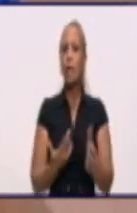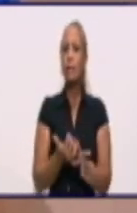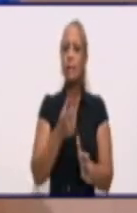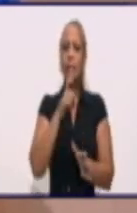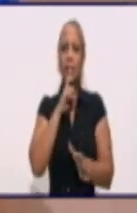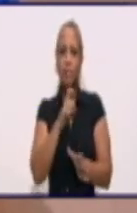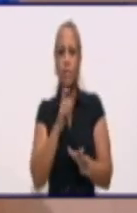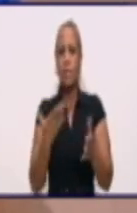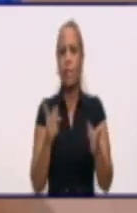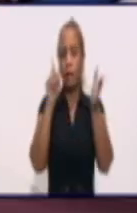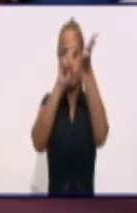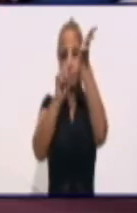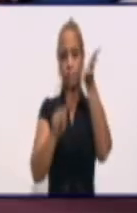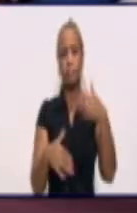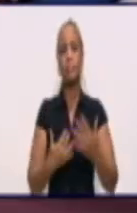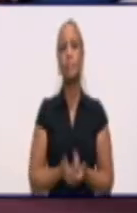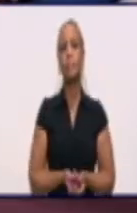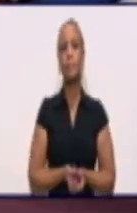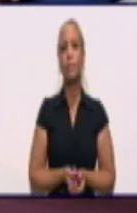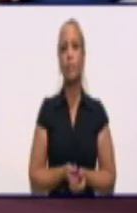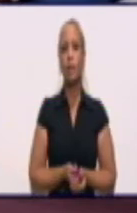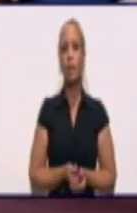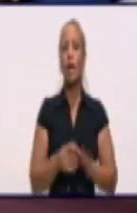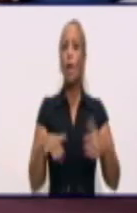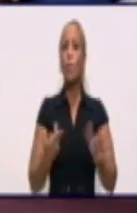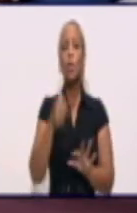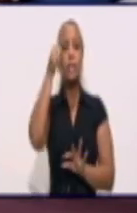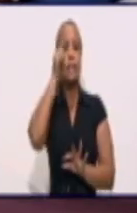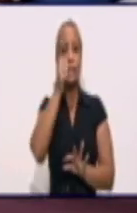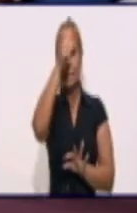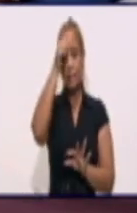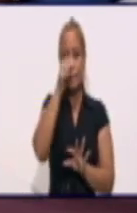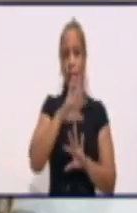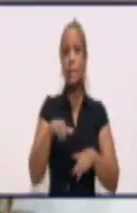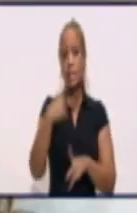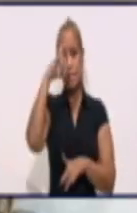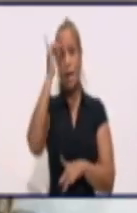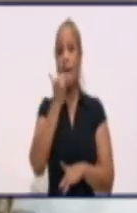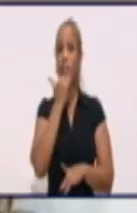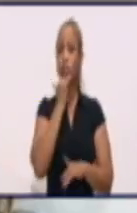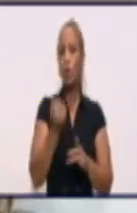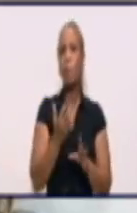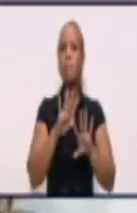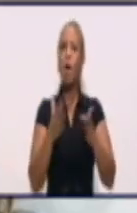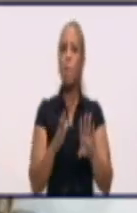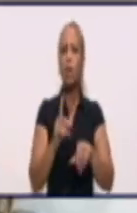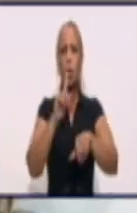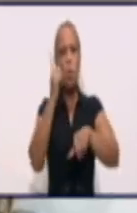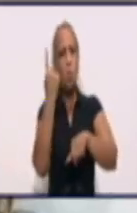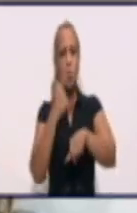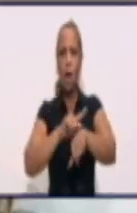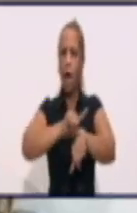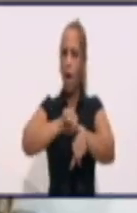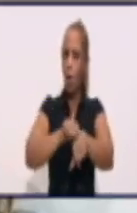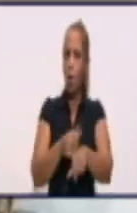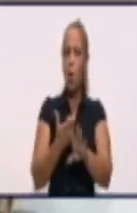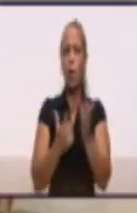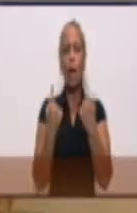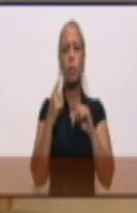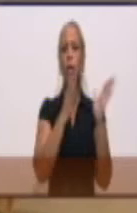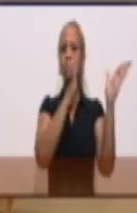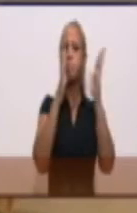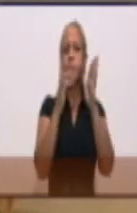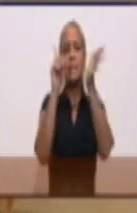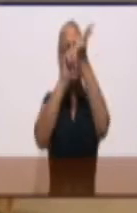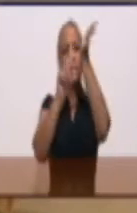generación? Bueno, nosotros, el fin de semana realmente se afectó alrededor de una hora, ¿no? Empezaron, hubo un problema con algunas plantas de generación.